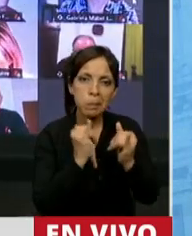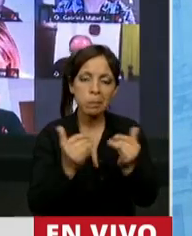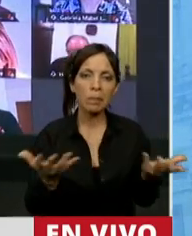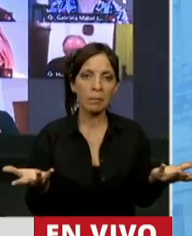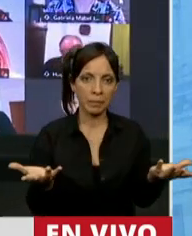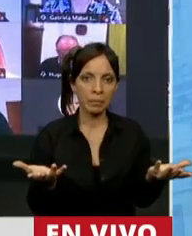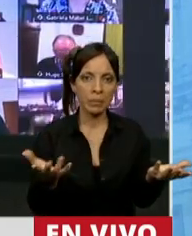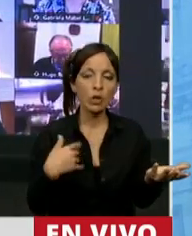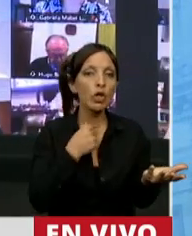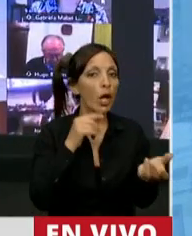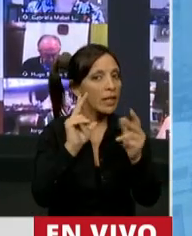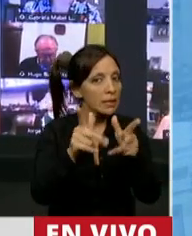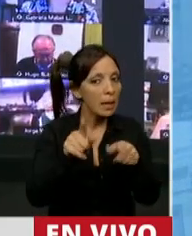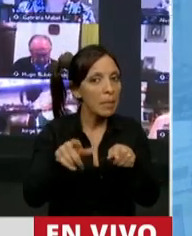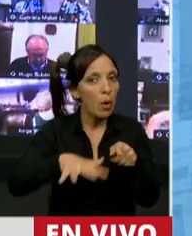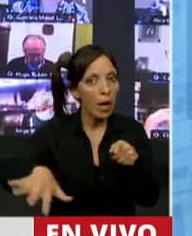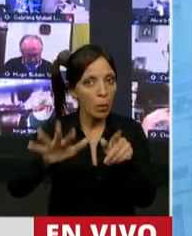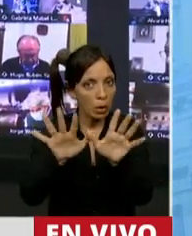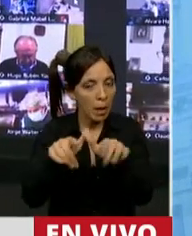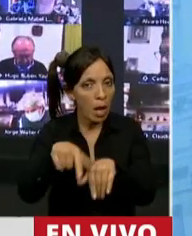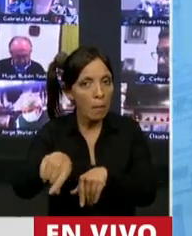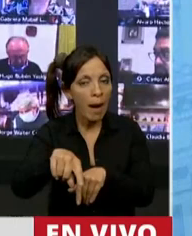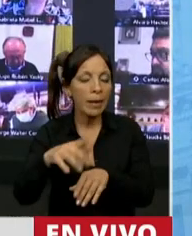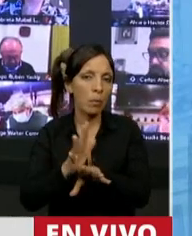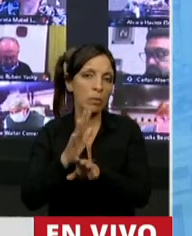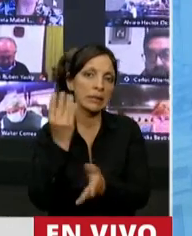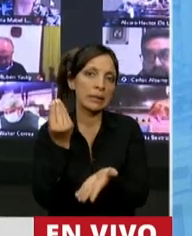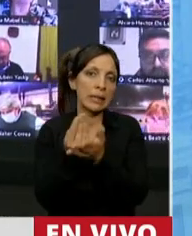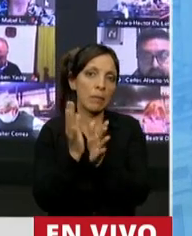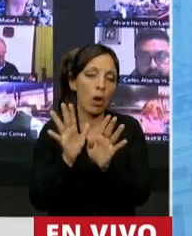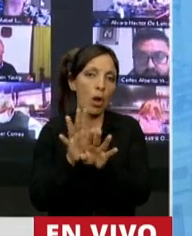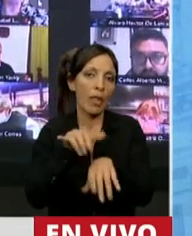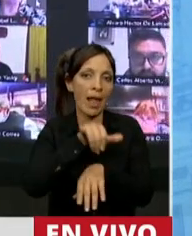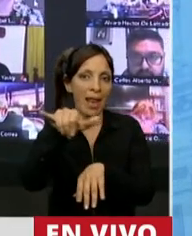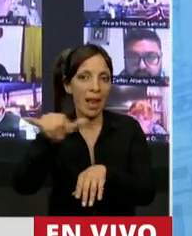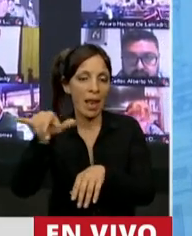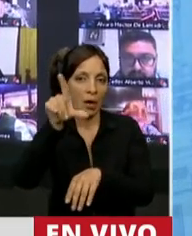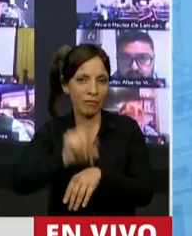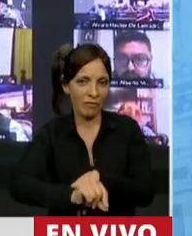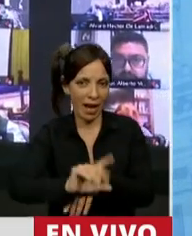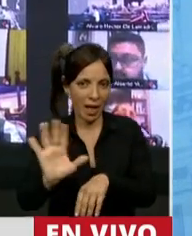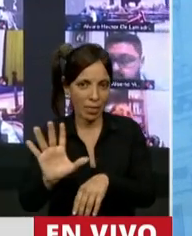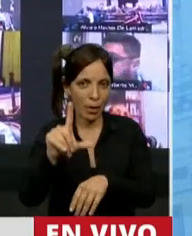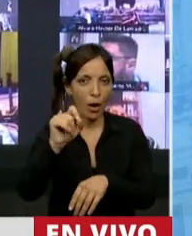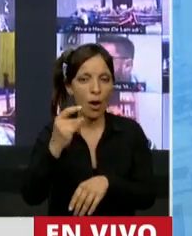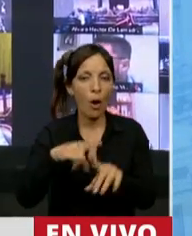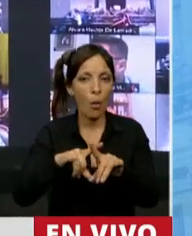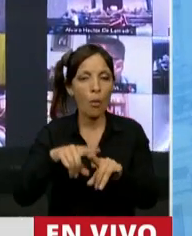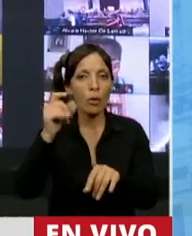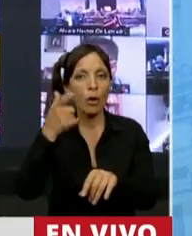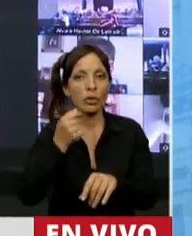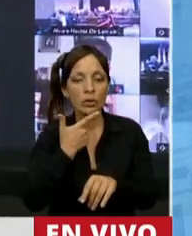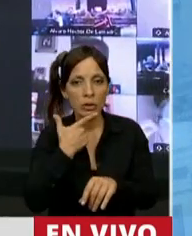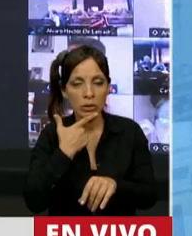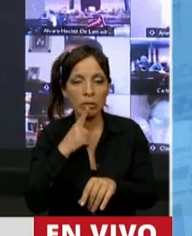siguiente. Este aeropuerto es el emblema de las low cost, este aeropuerto ha dado la oportunidad